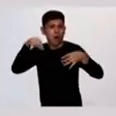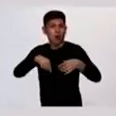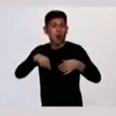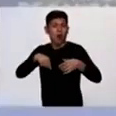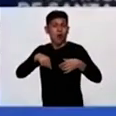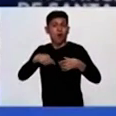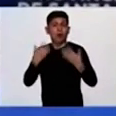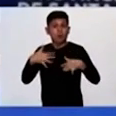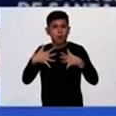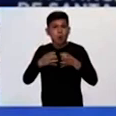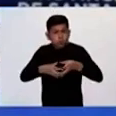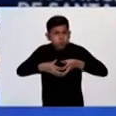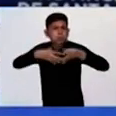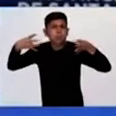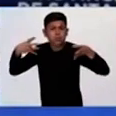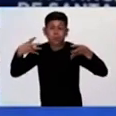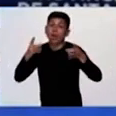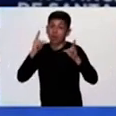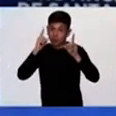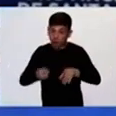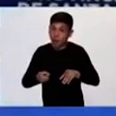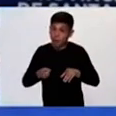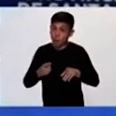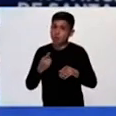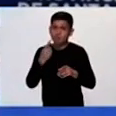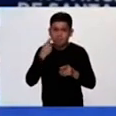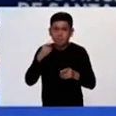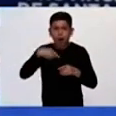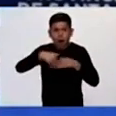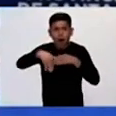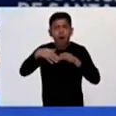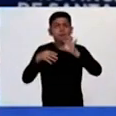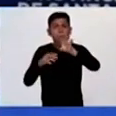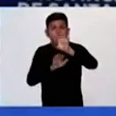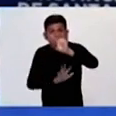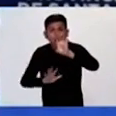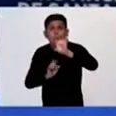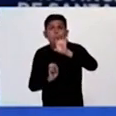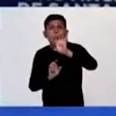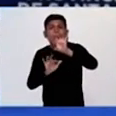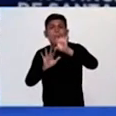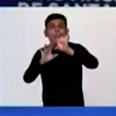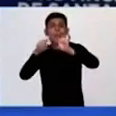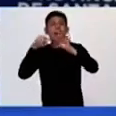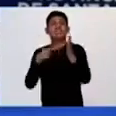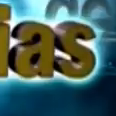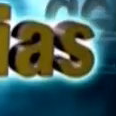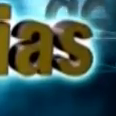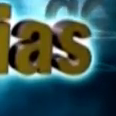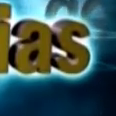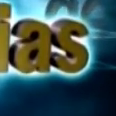actualmente el epicentro, pero también ya estamos viendo casos en centro norte y algunos en la zona norte.